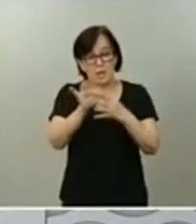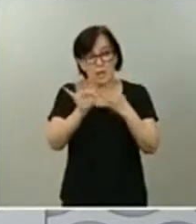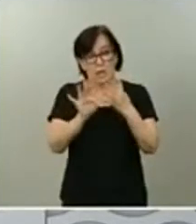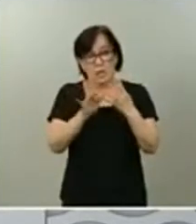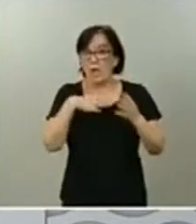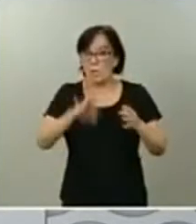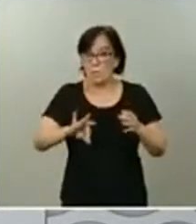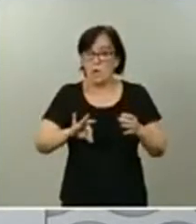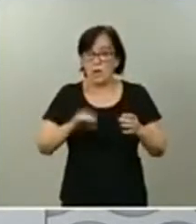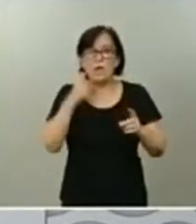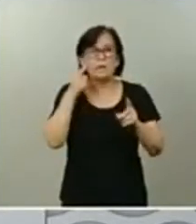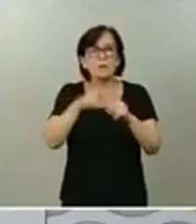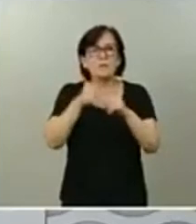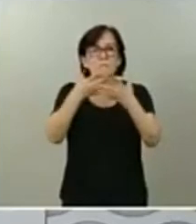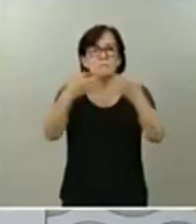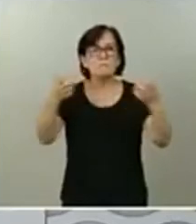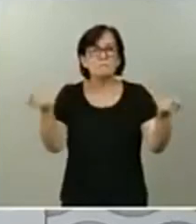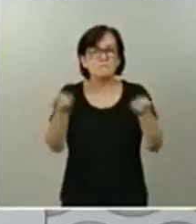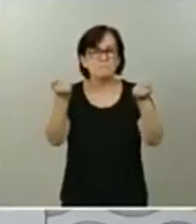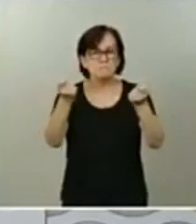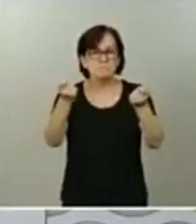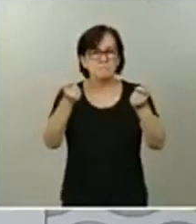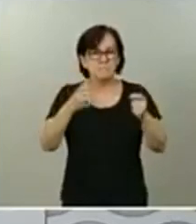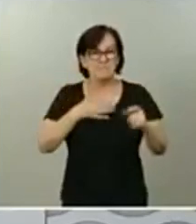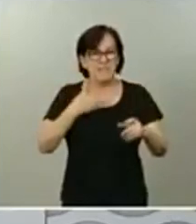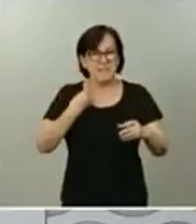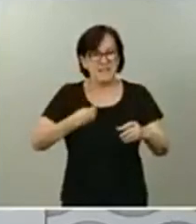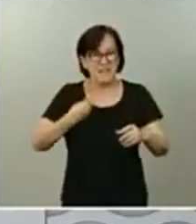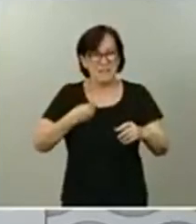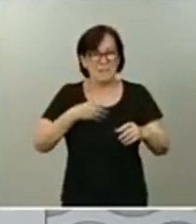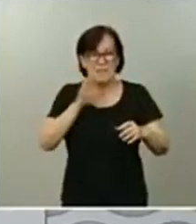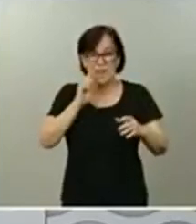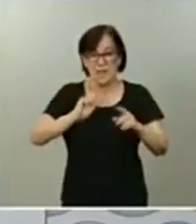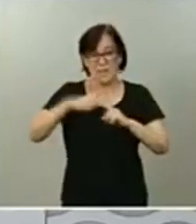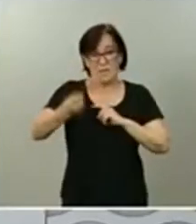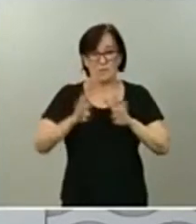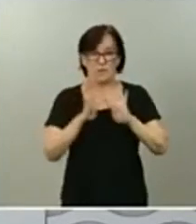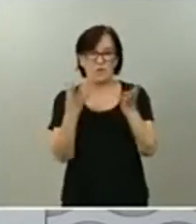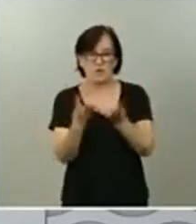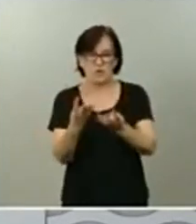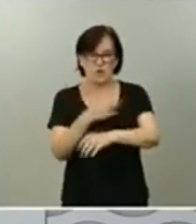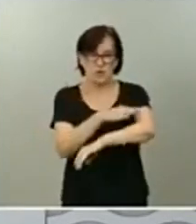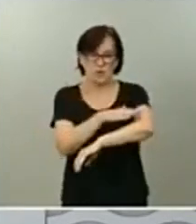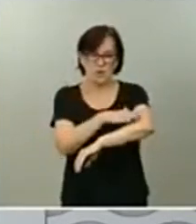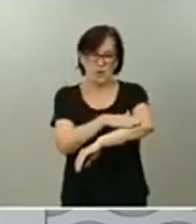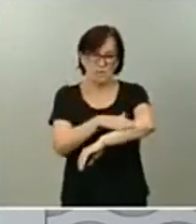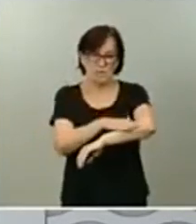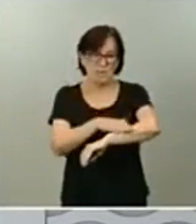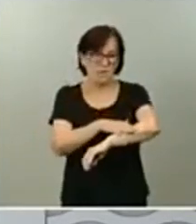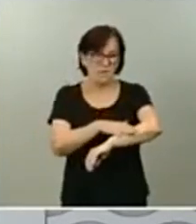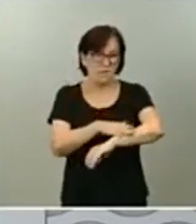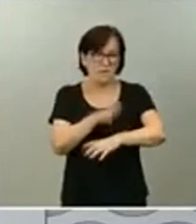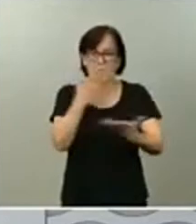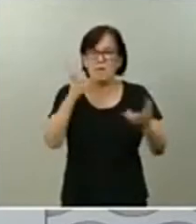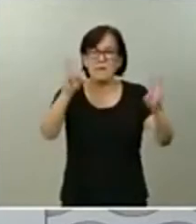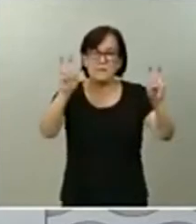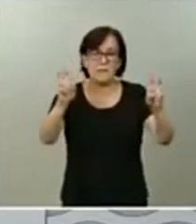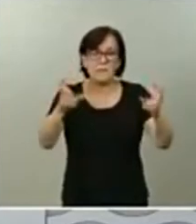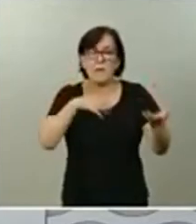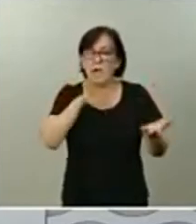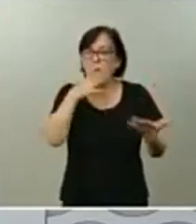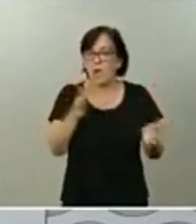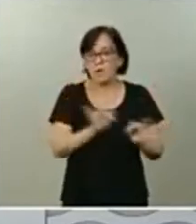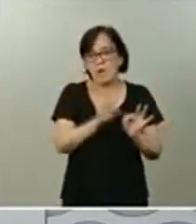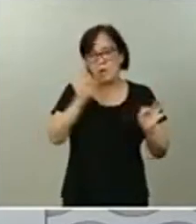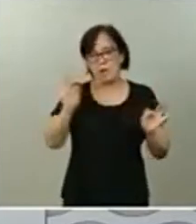referencia en la que ocurre siempre después del Consejo de Ministros. sin más materia, cedo ahora la palabra